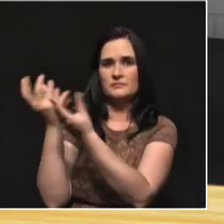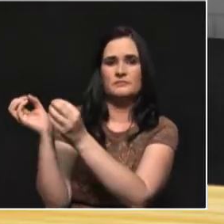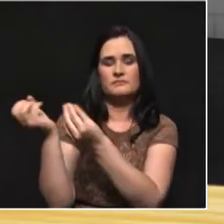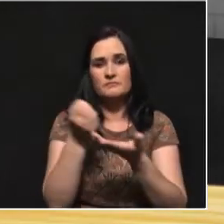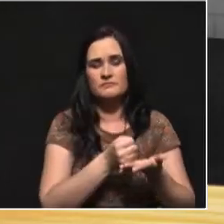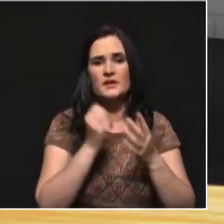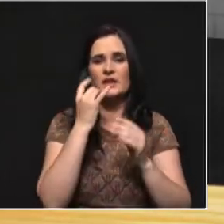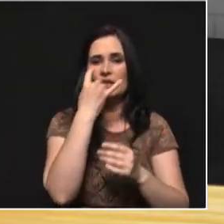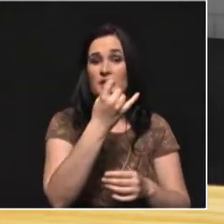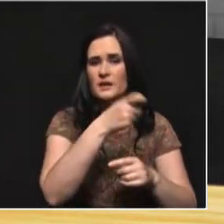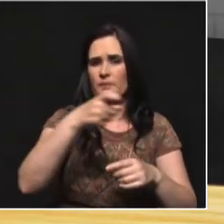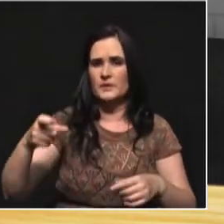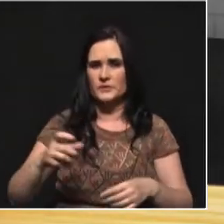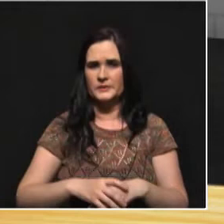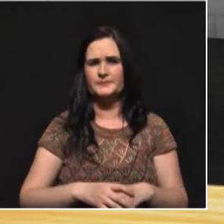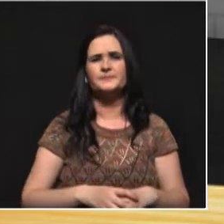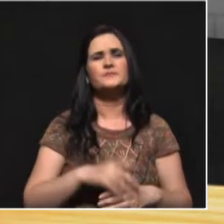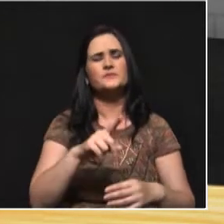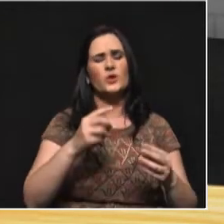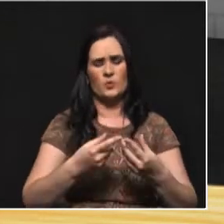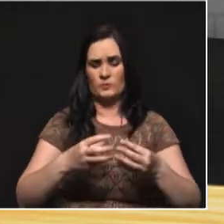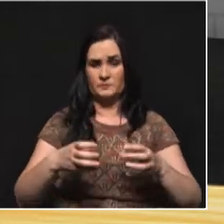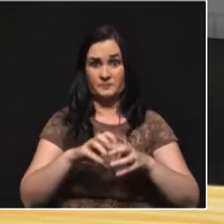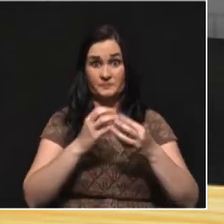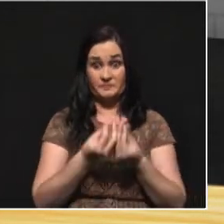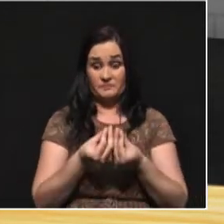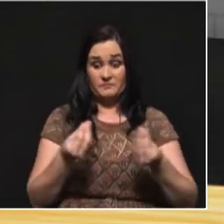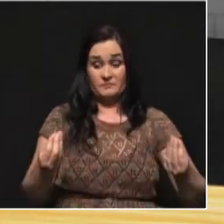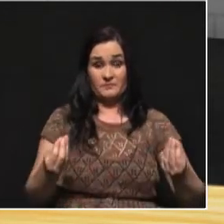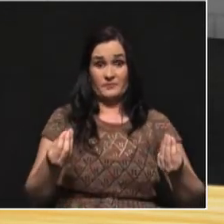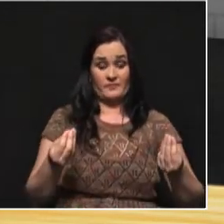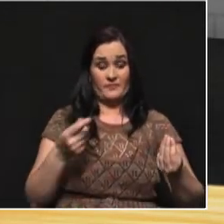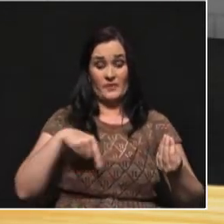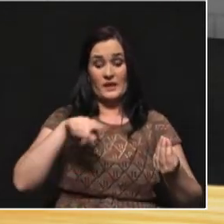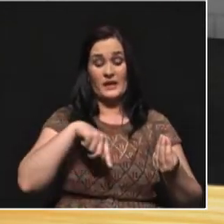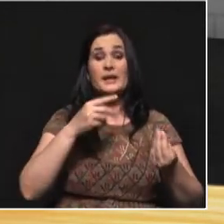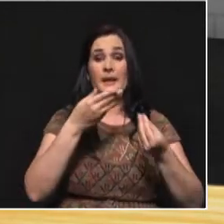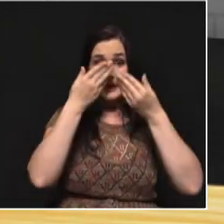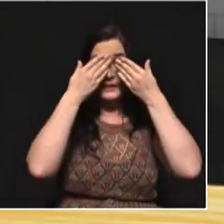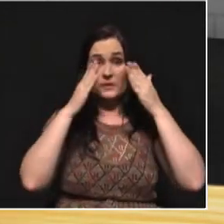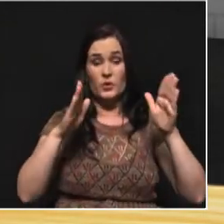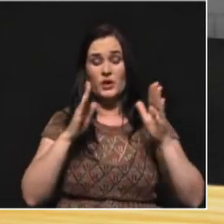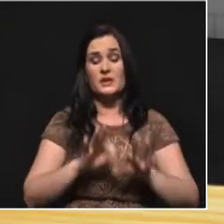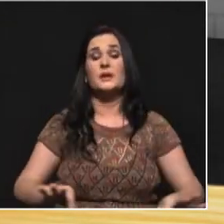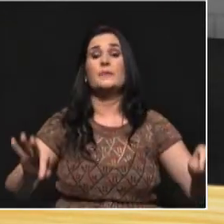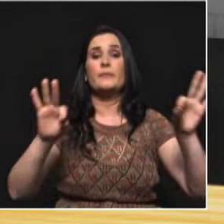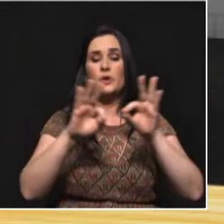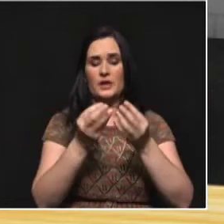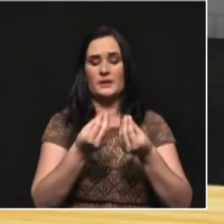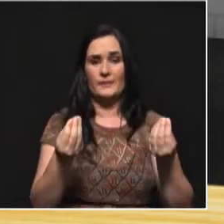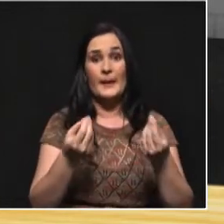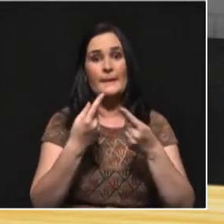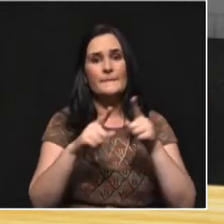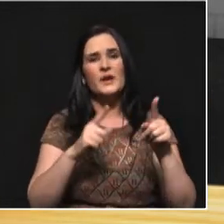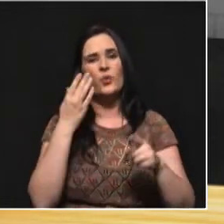normal, que no tiene nada de negativo. La polarización en una democracia es muy necesaria. El problema es cuando aparece la